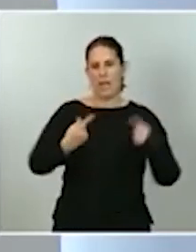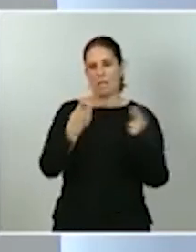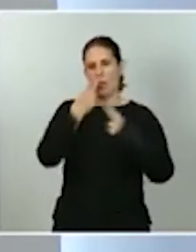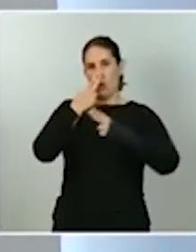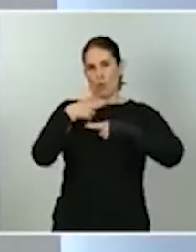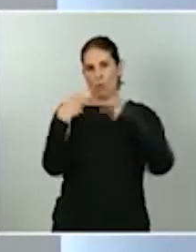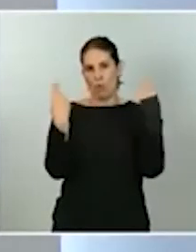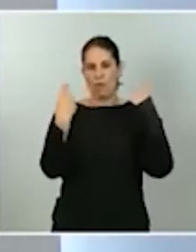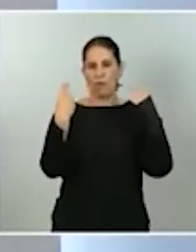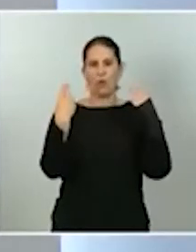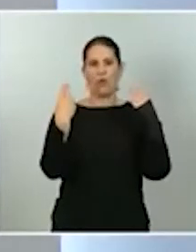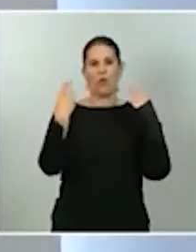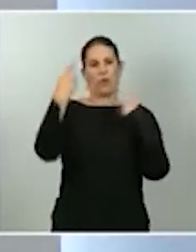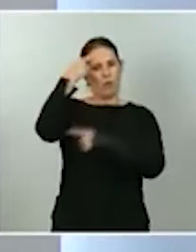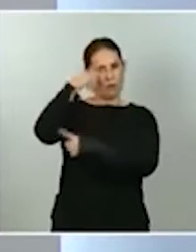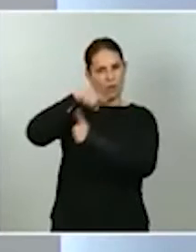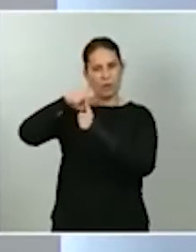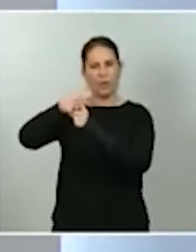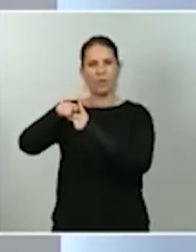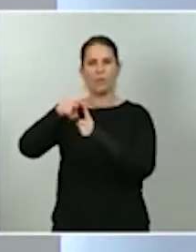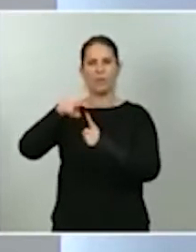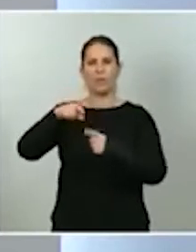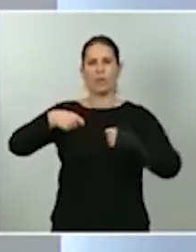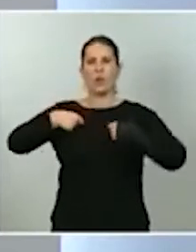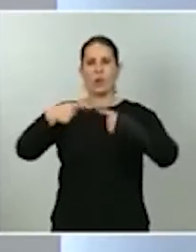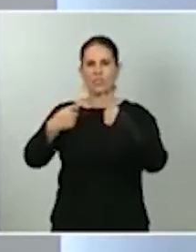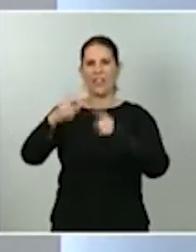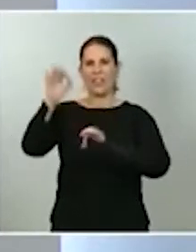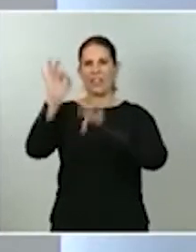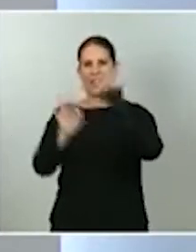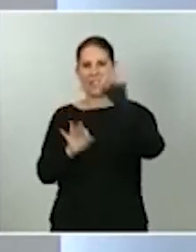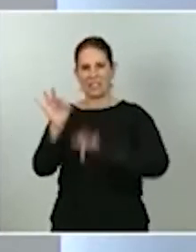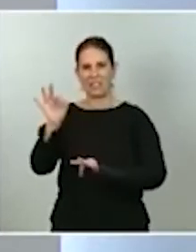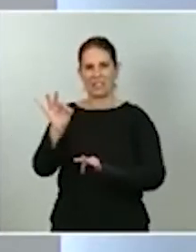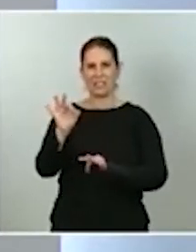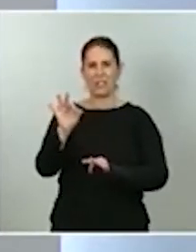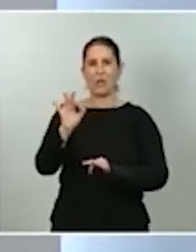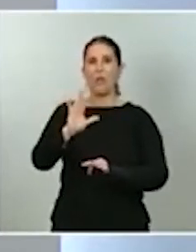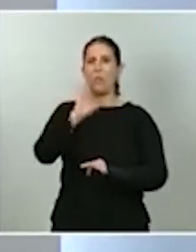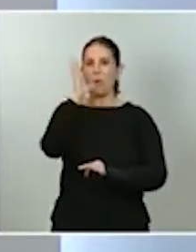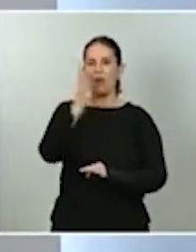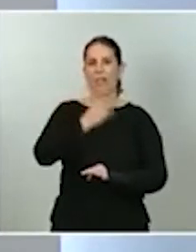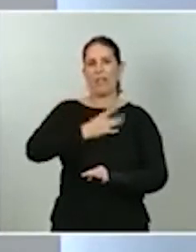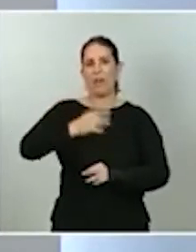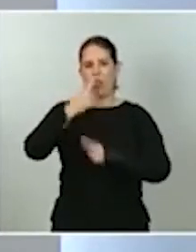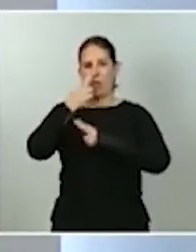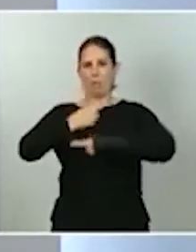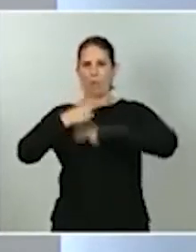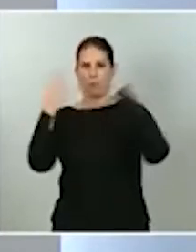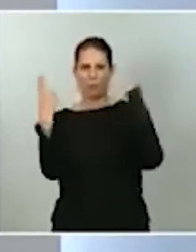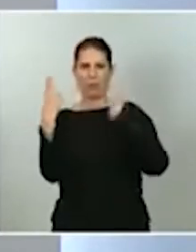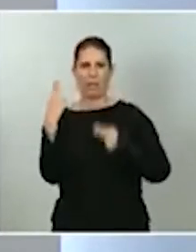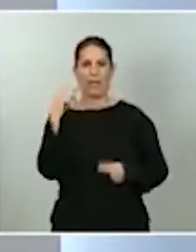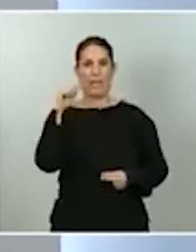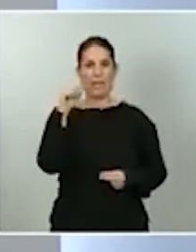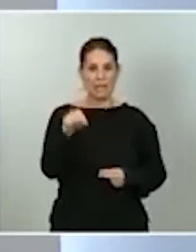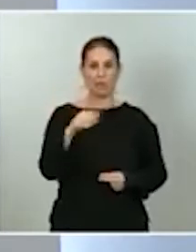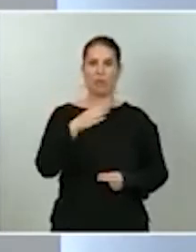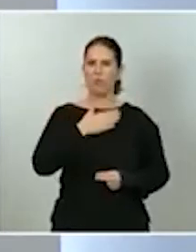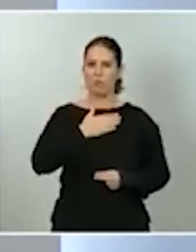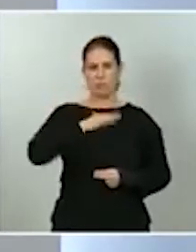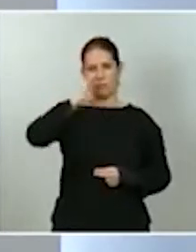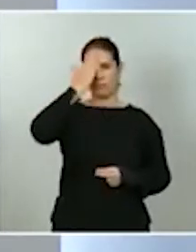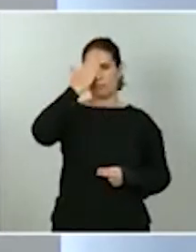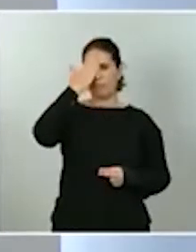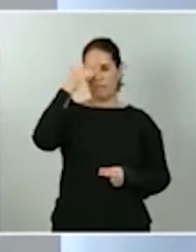pagar pagos, el coste de los intereses correspondientes a las emisiones de deuda pública. Ese es el principio que nos ha guiado y esta misma semana hemos